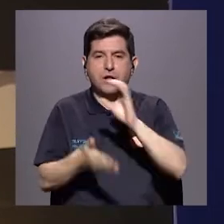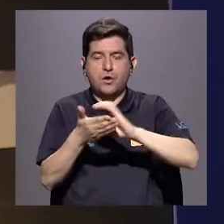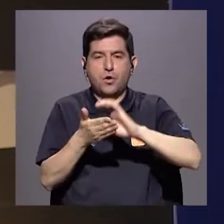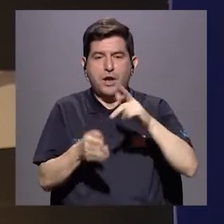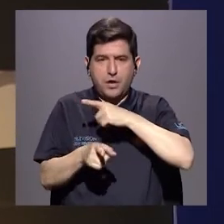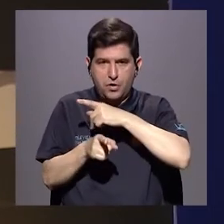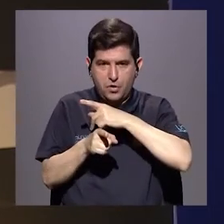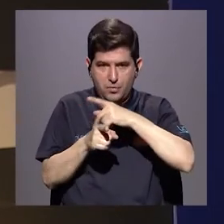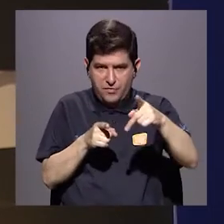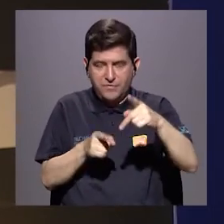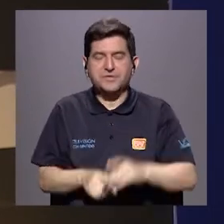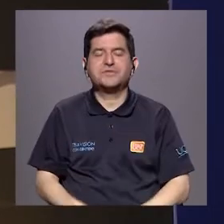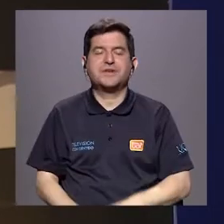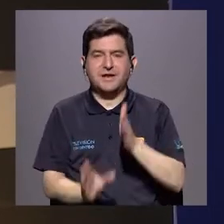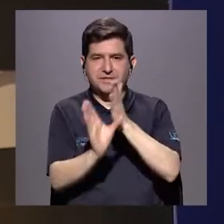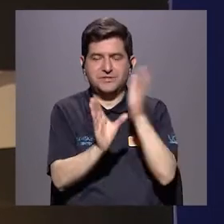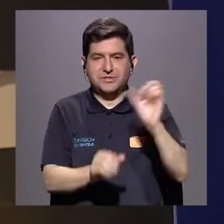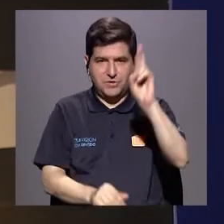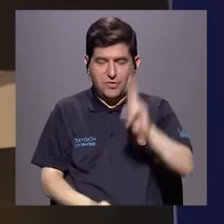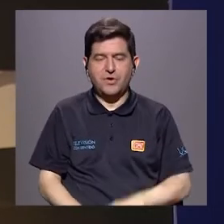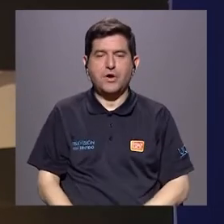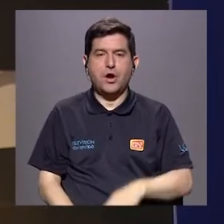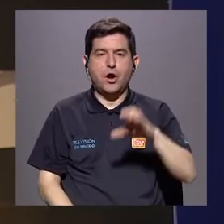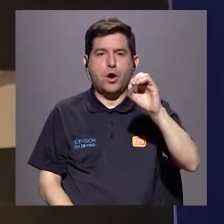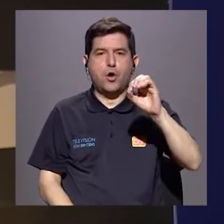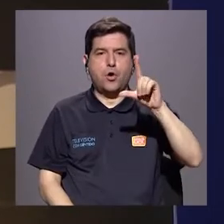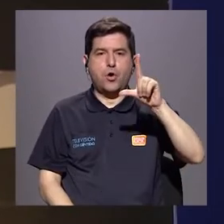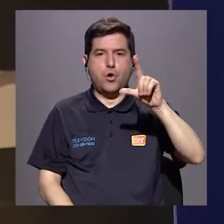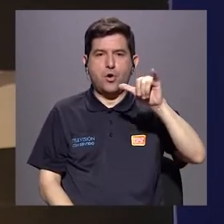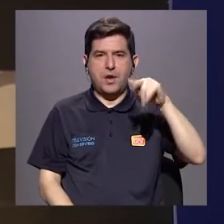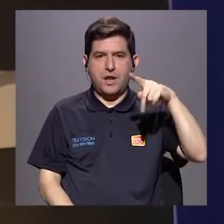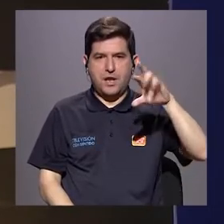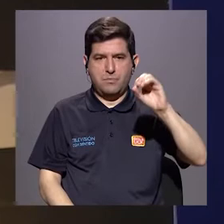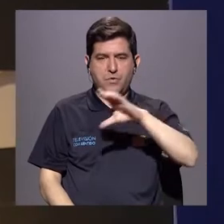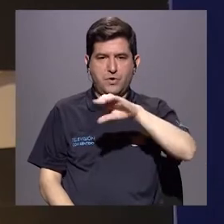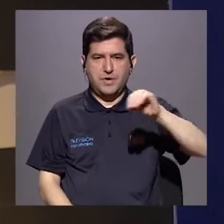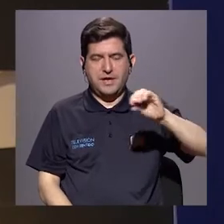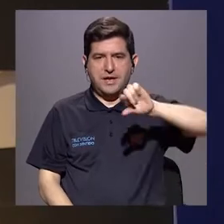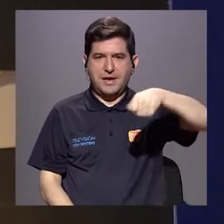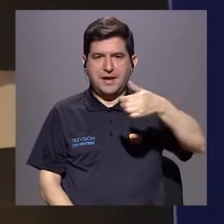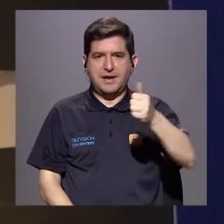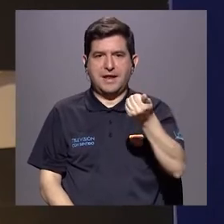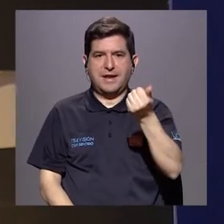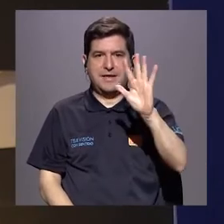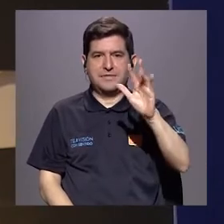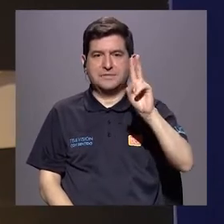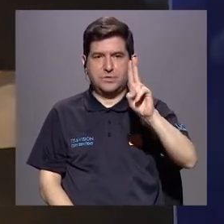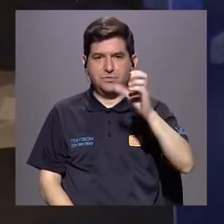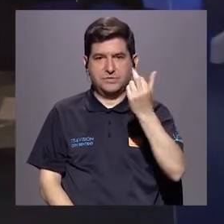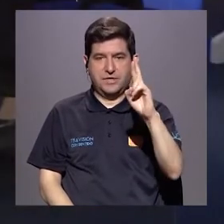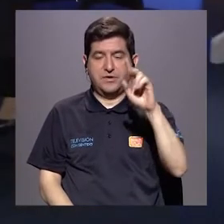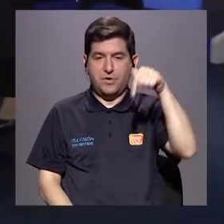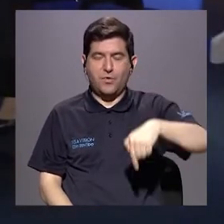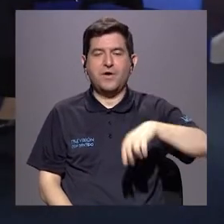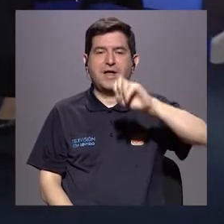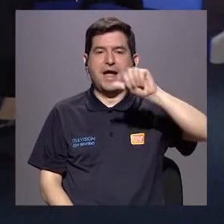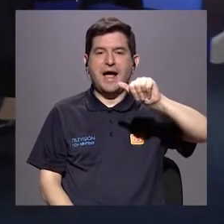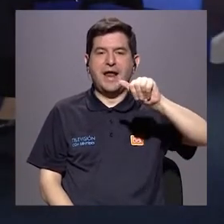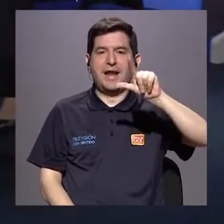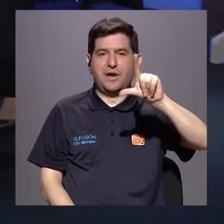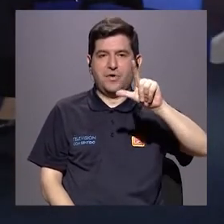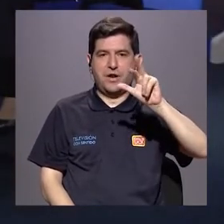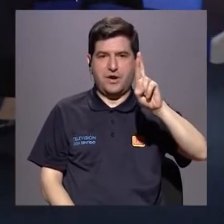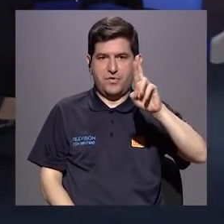Colegio de Profesionales en Psicología de Costa Rica, el Colipro y el Canal 15 UCR. Hoy nos acompaña Ana Lorena Rojas Bredi,